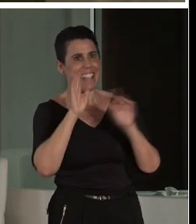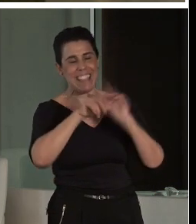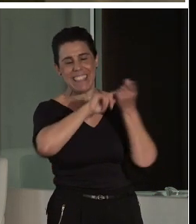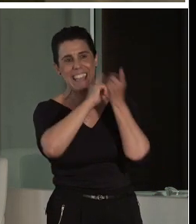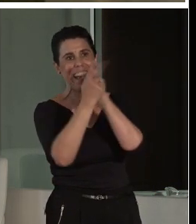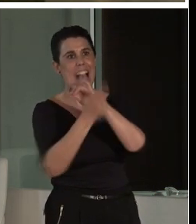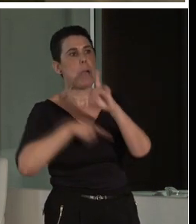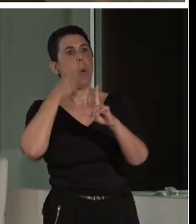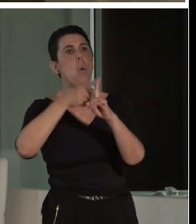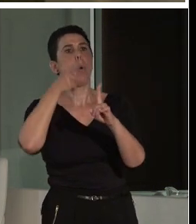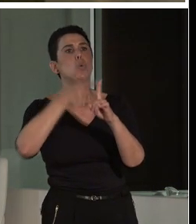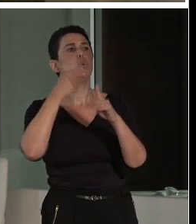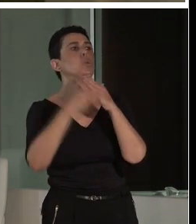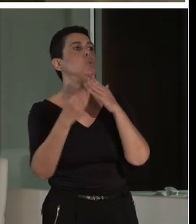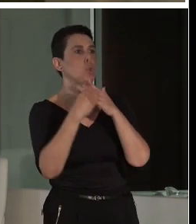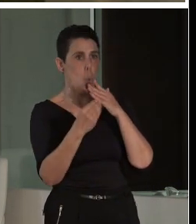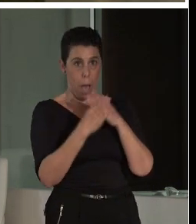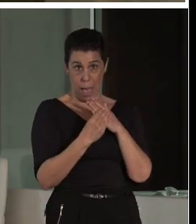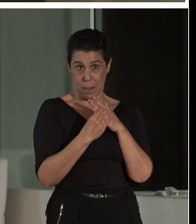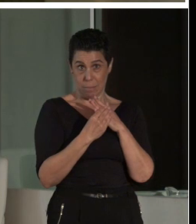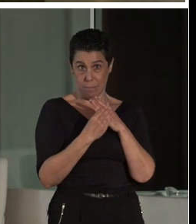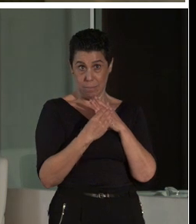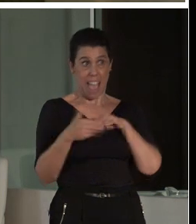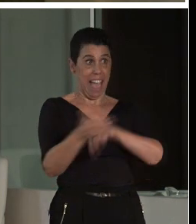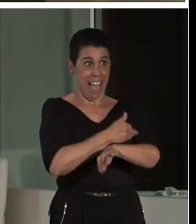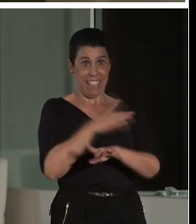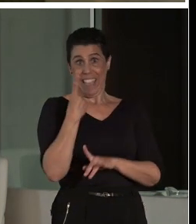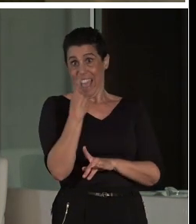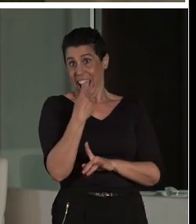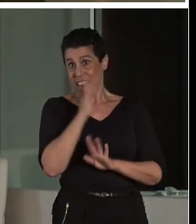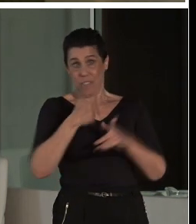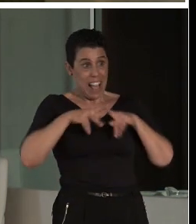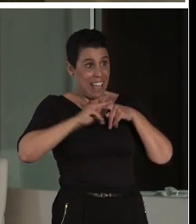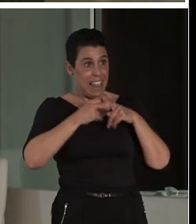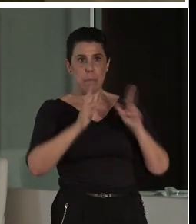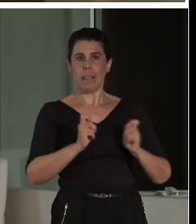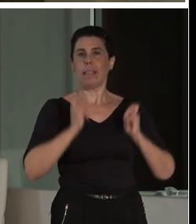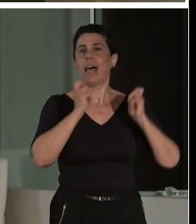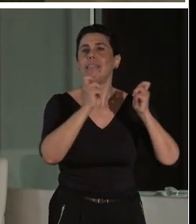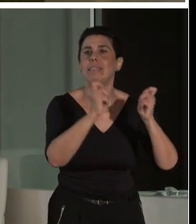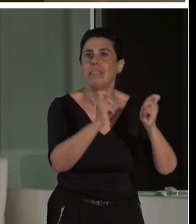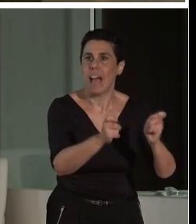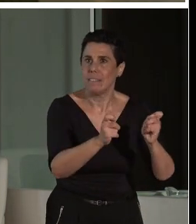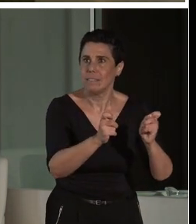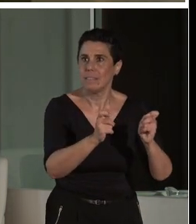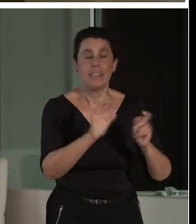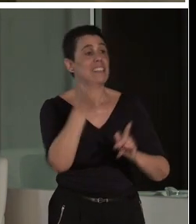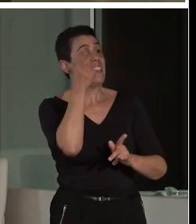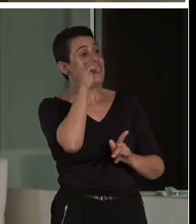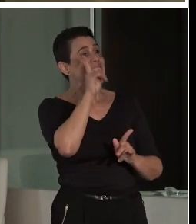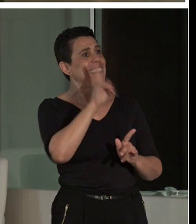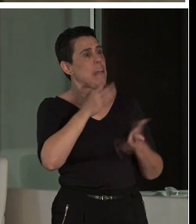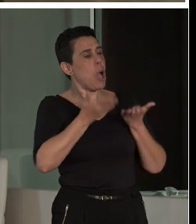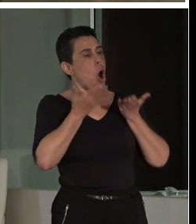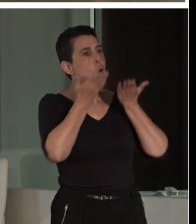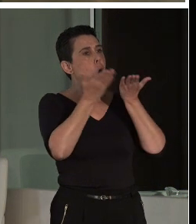hay que dar las herramientas. Y hay que partir del conocimiento. Y hay que partir de la emoción. Uno no se emociona con lo que